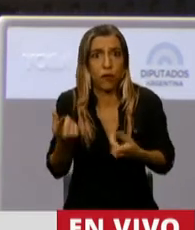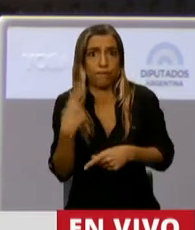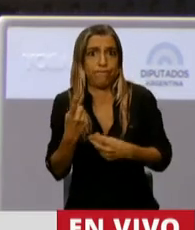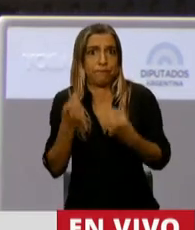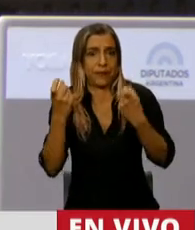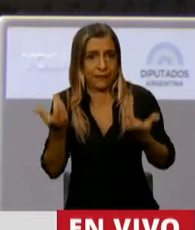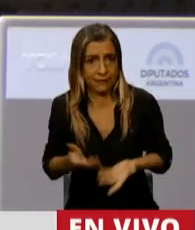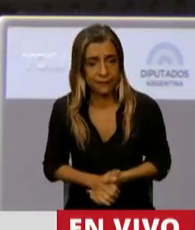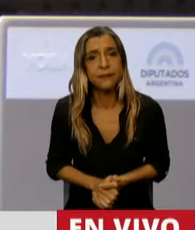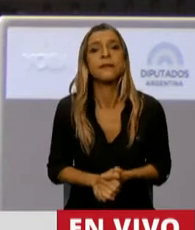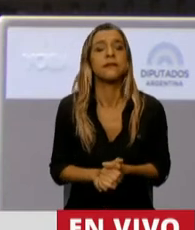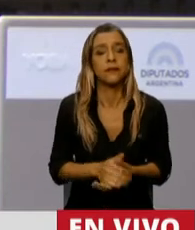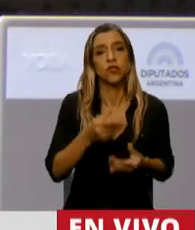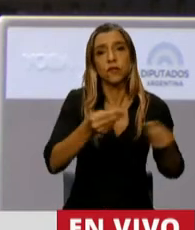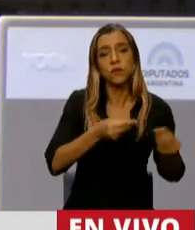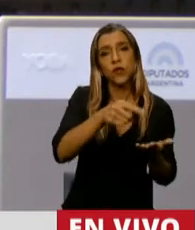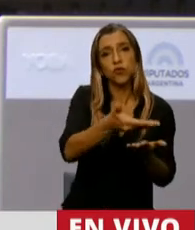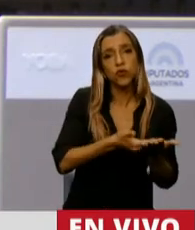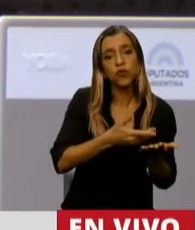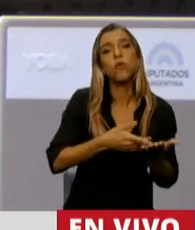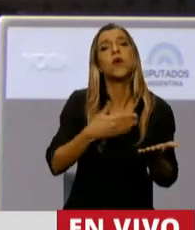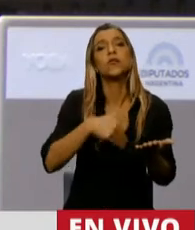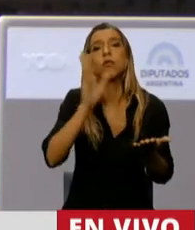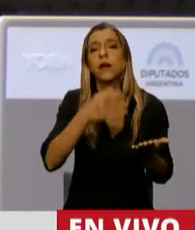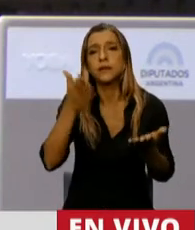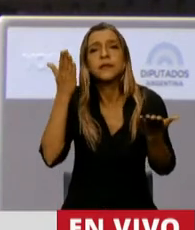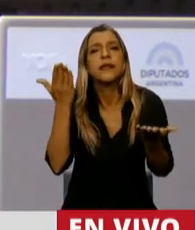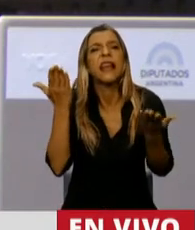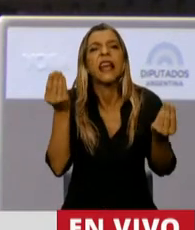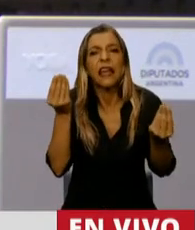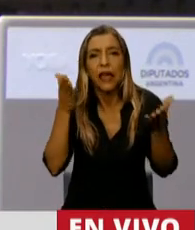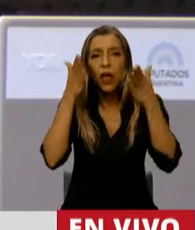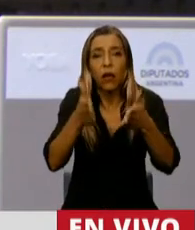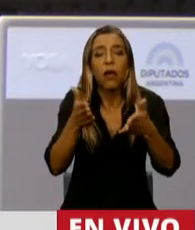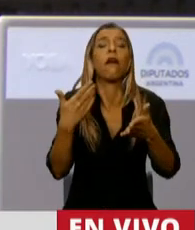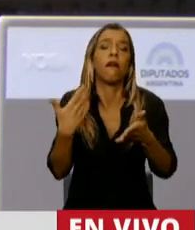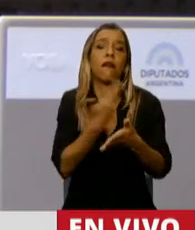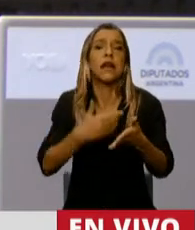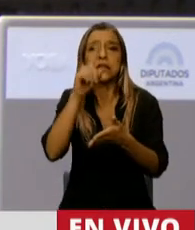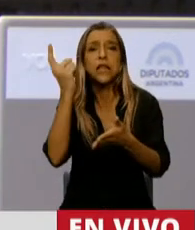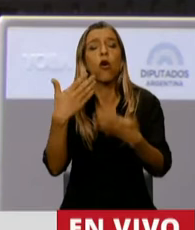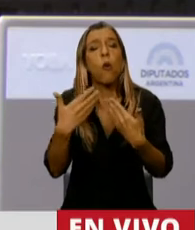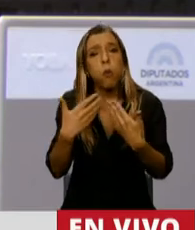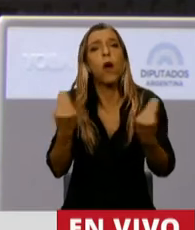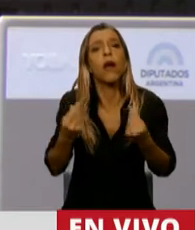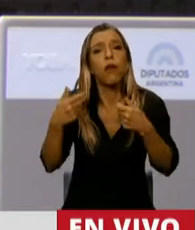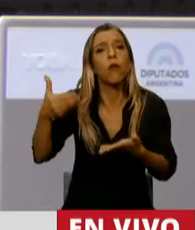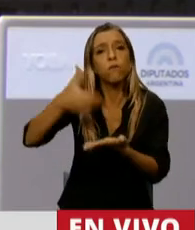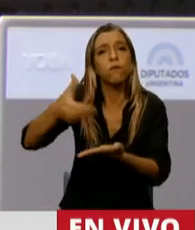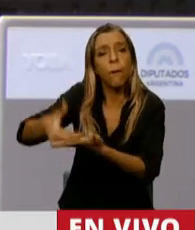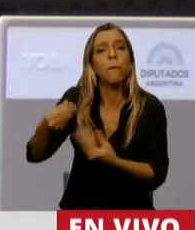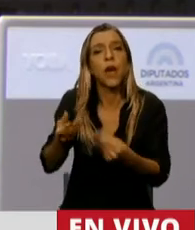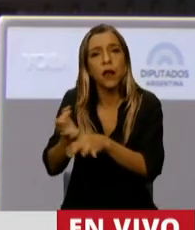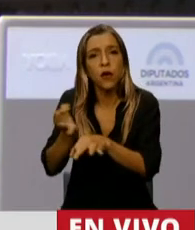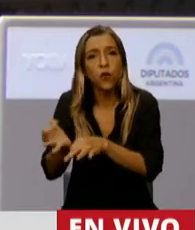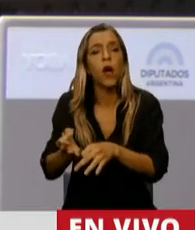por sobre todas las cosas la intervención del Estado para generar el desarrollo. El desarrollo en obra pública, en salud, en